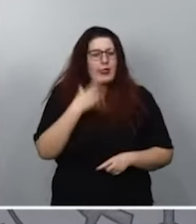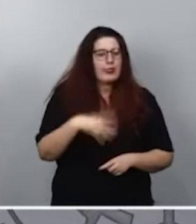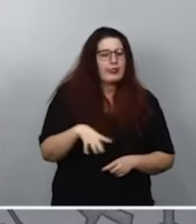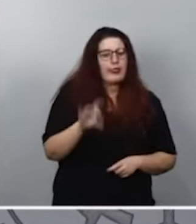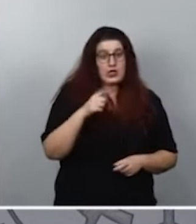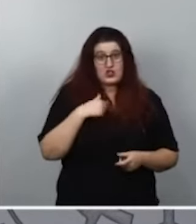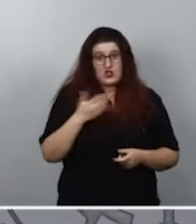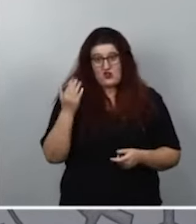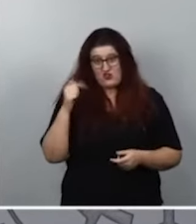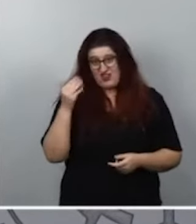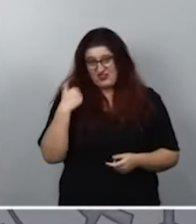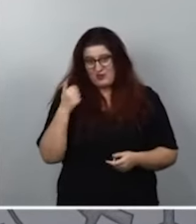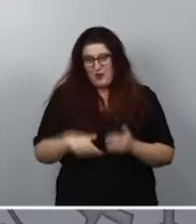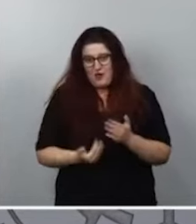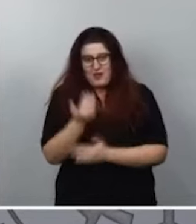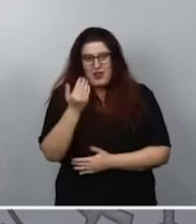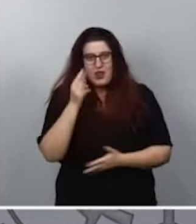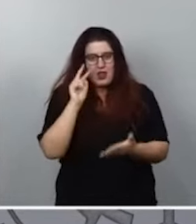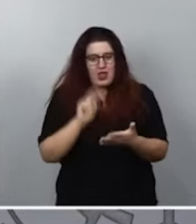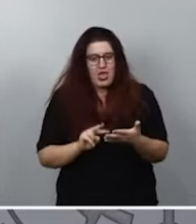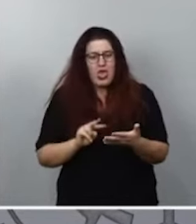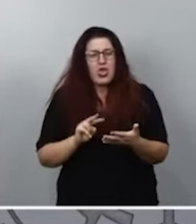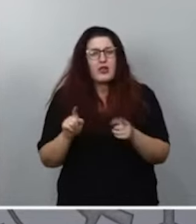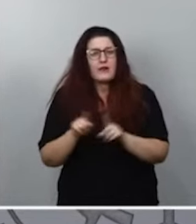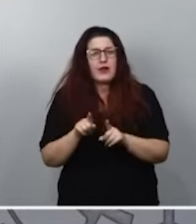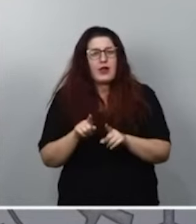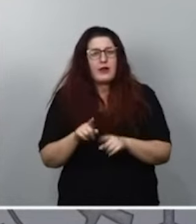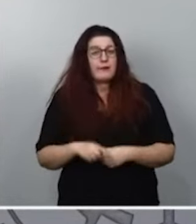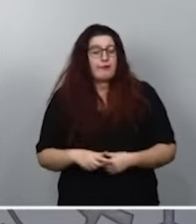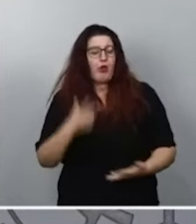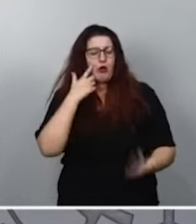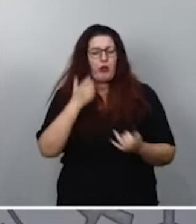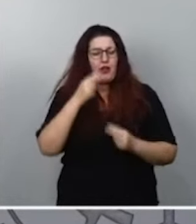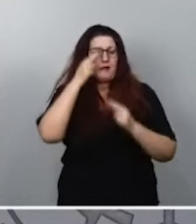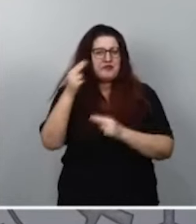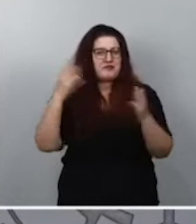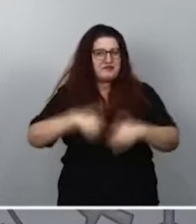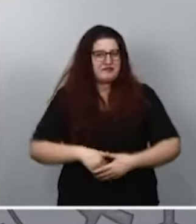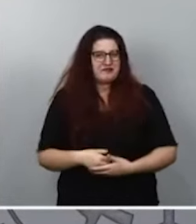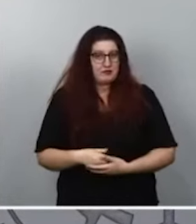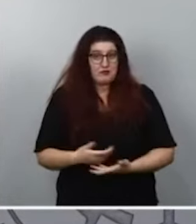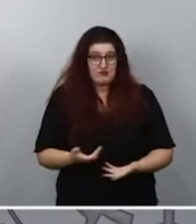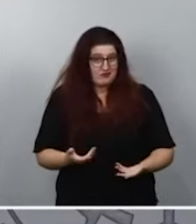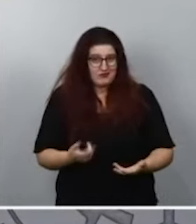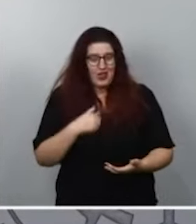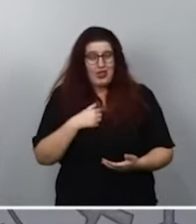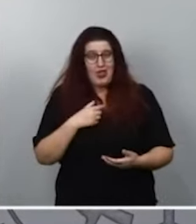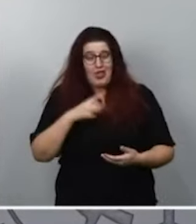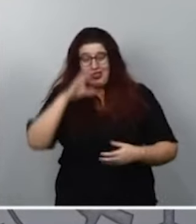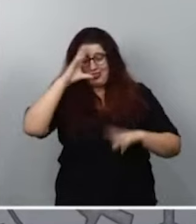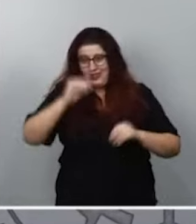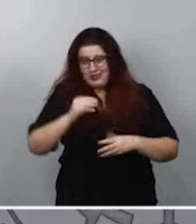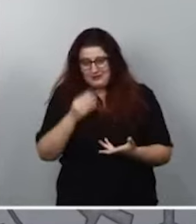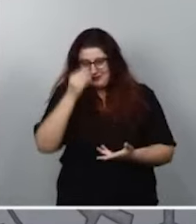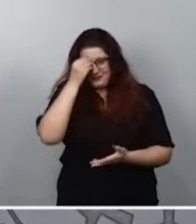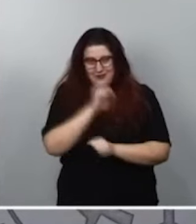esta mañana, que fuese un gesto de falta de respeto. Es impensable. Pero es